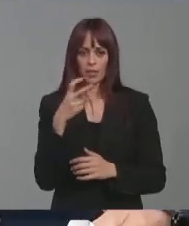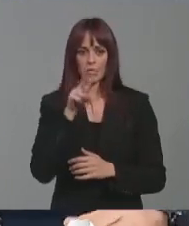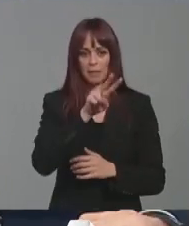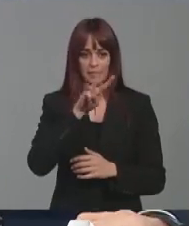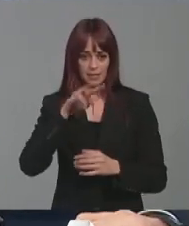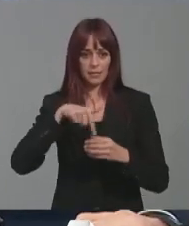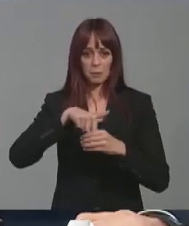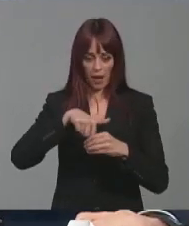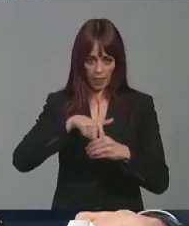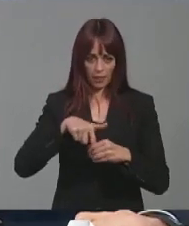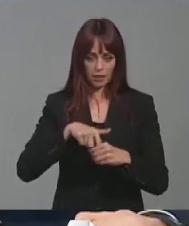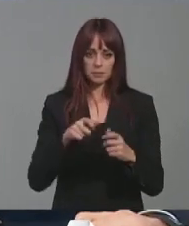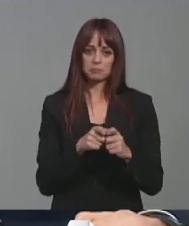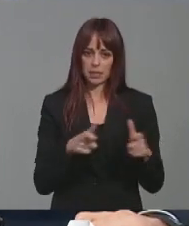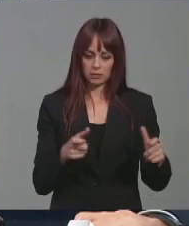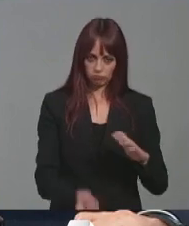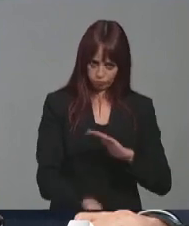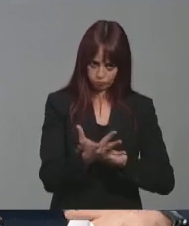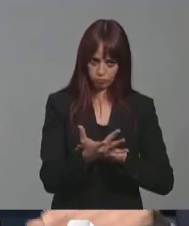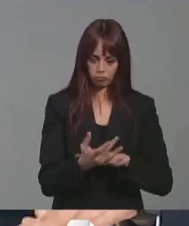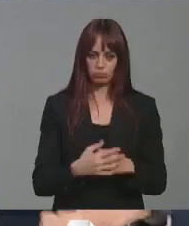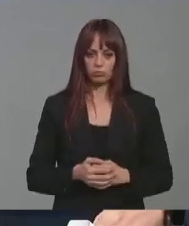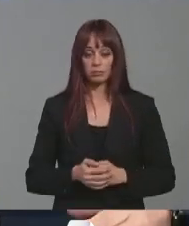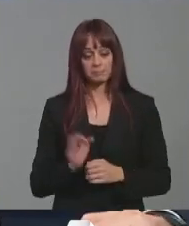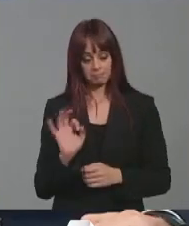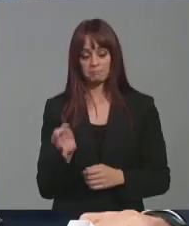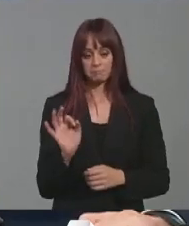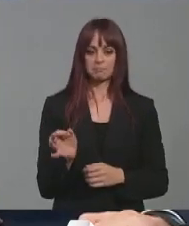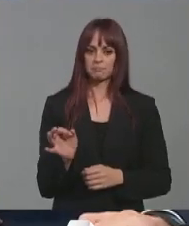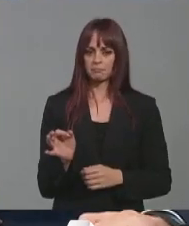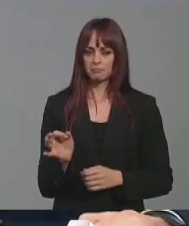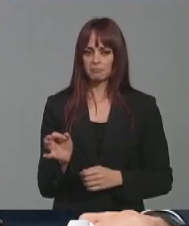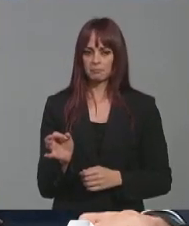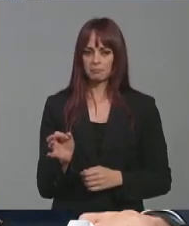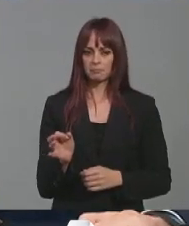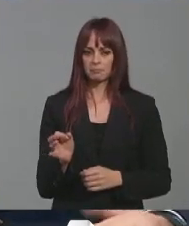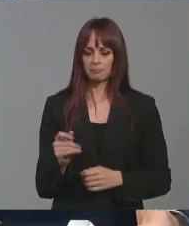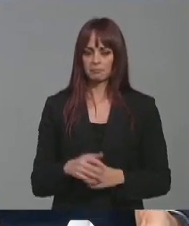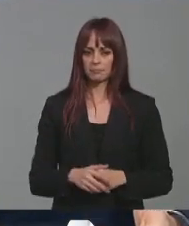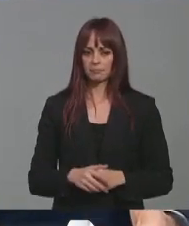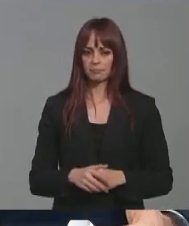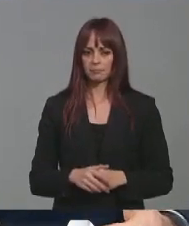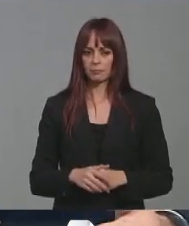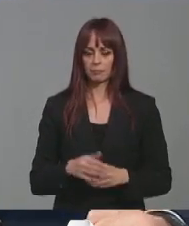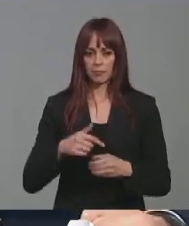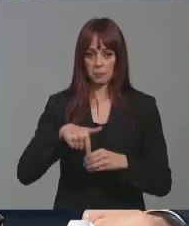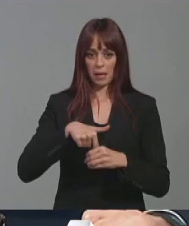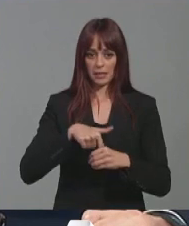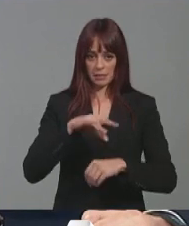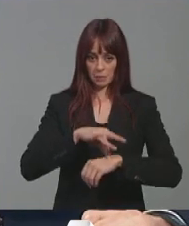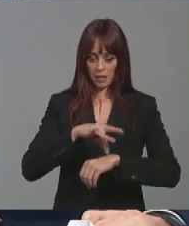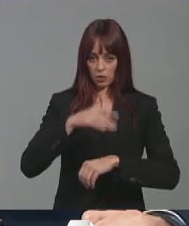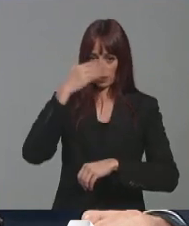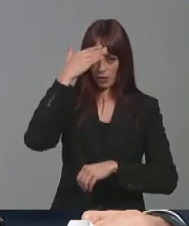plazas se han creado, bien es cierto que en las plazas de medicina de familia